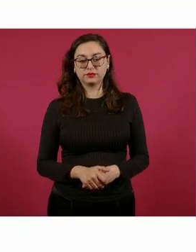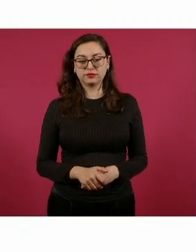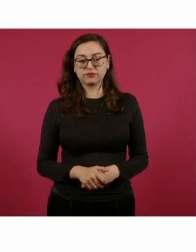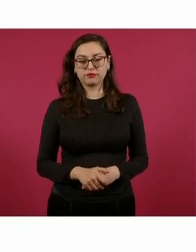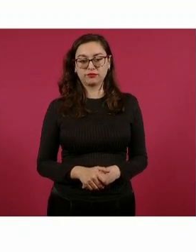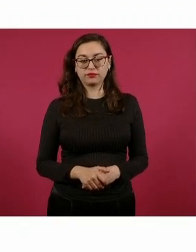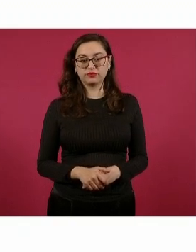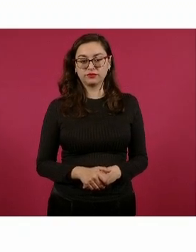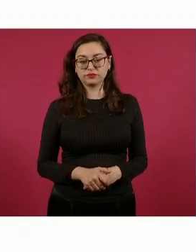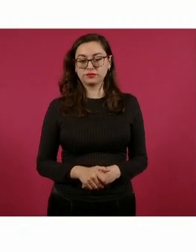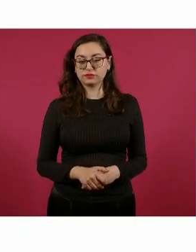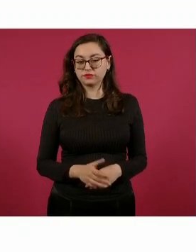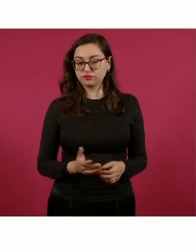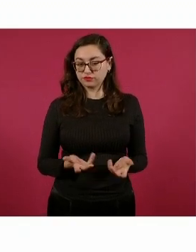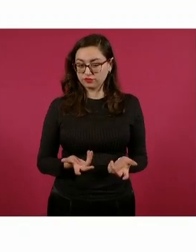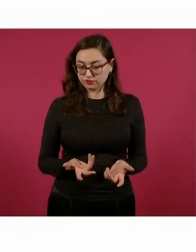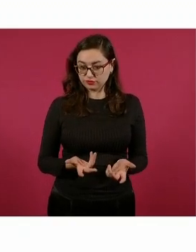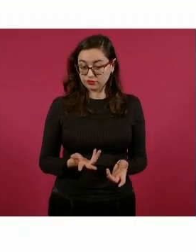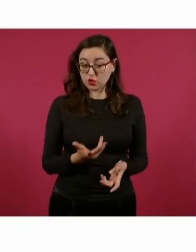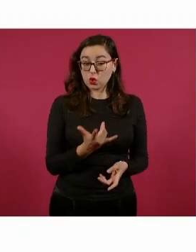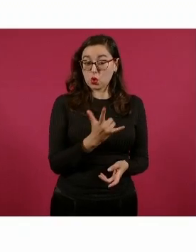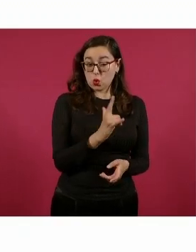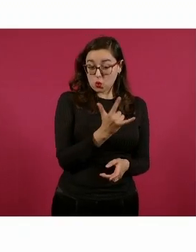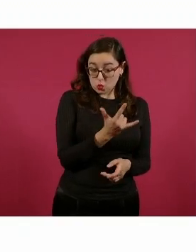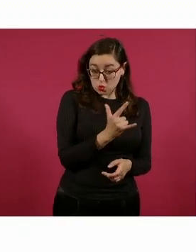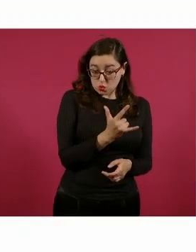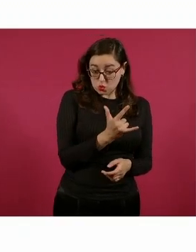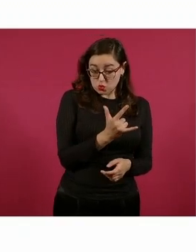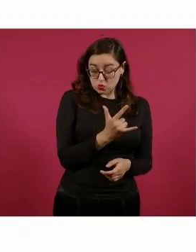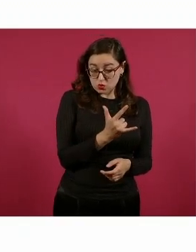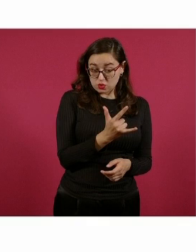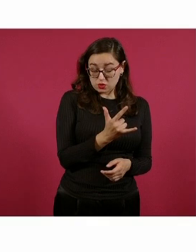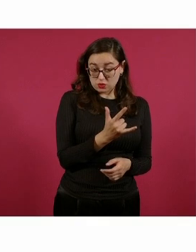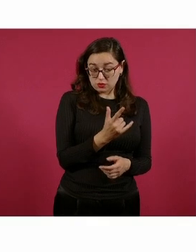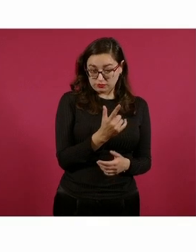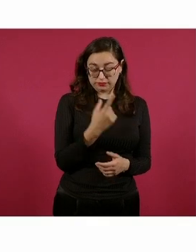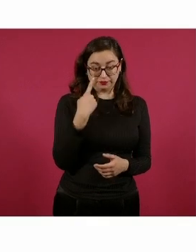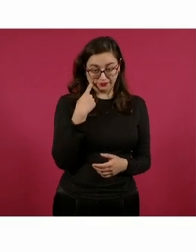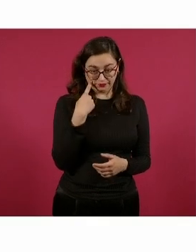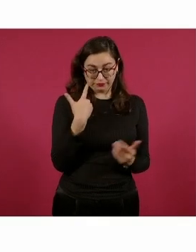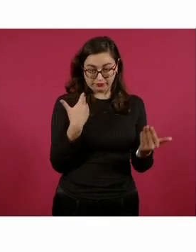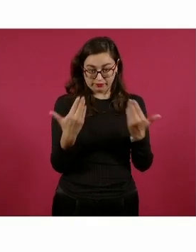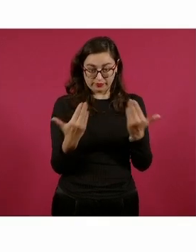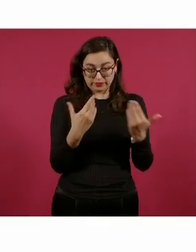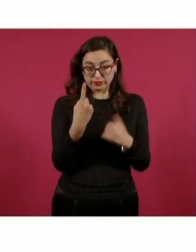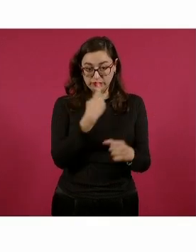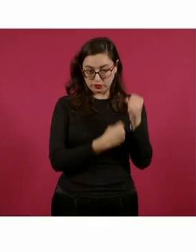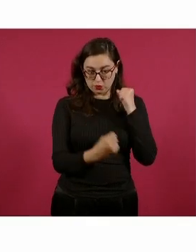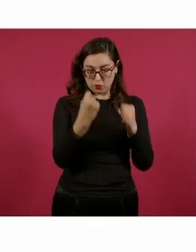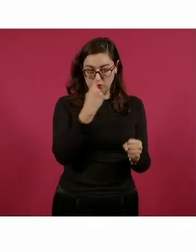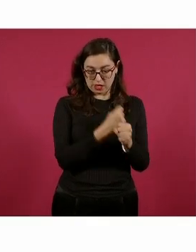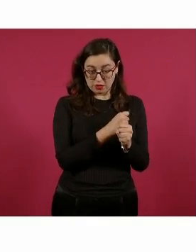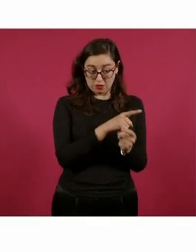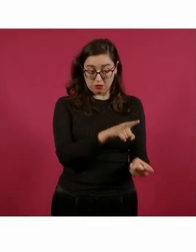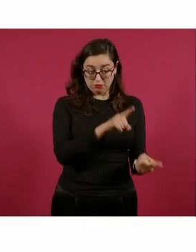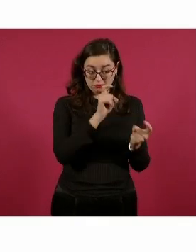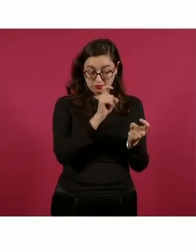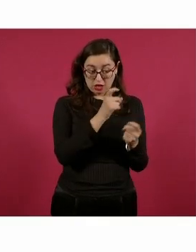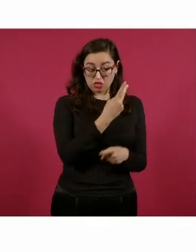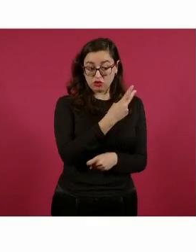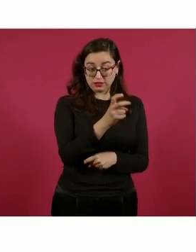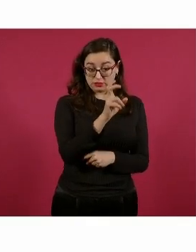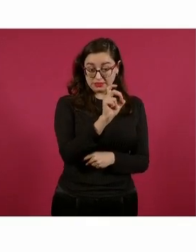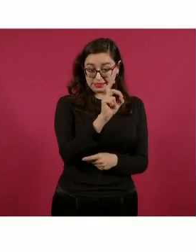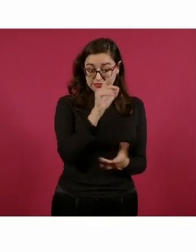De julio del año pasado, 230